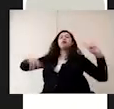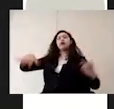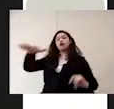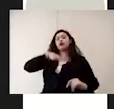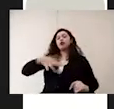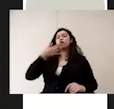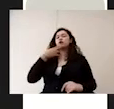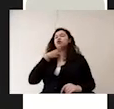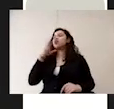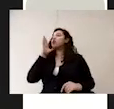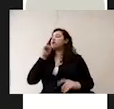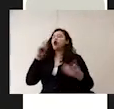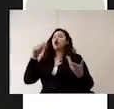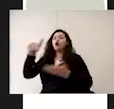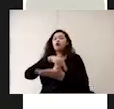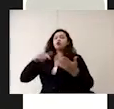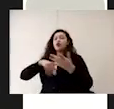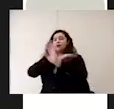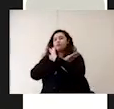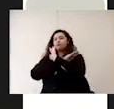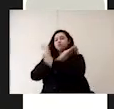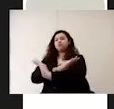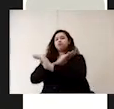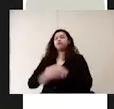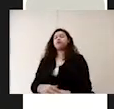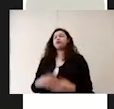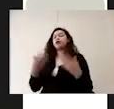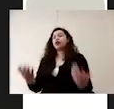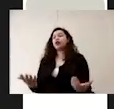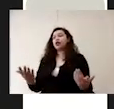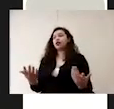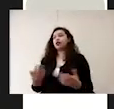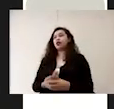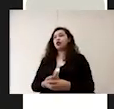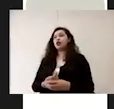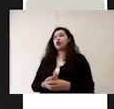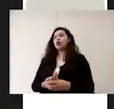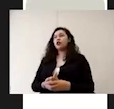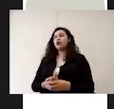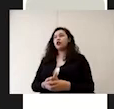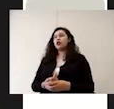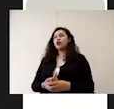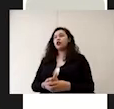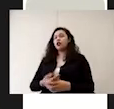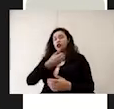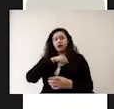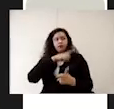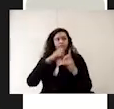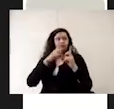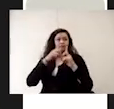ocuparse o cancelación de espacios y esto va enfocado a mantener la sana distancia